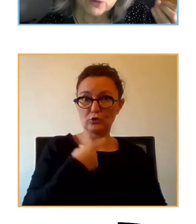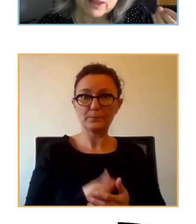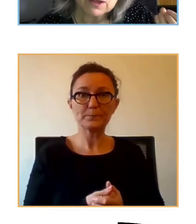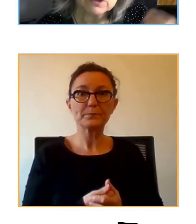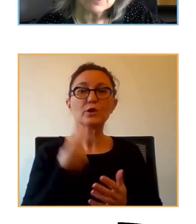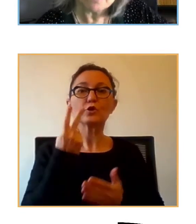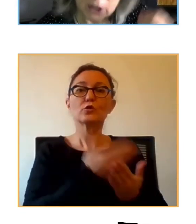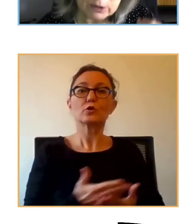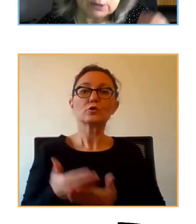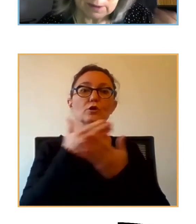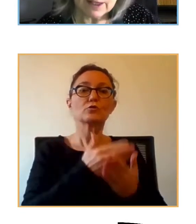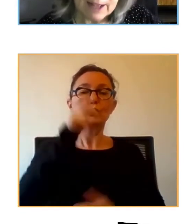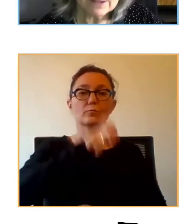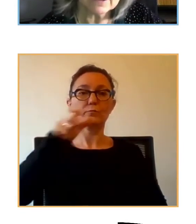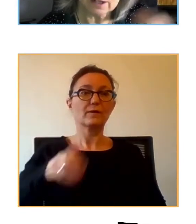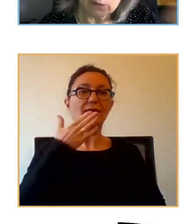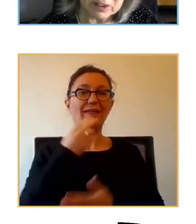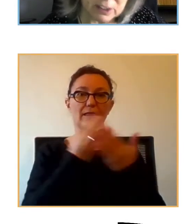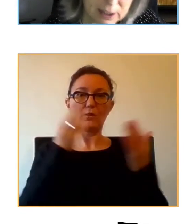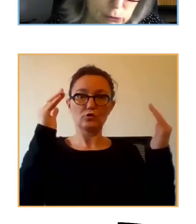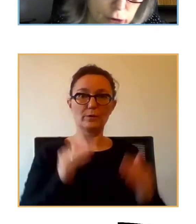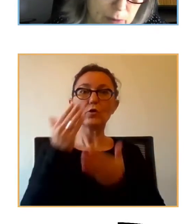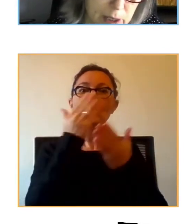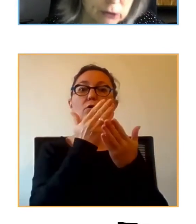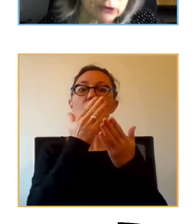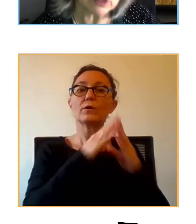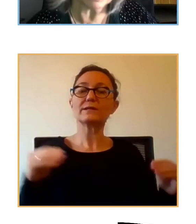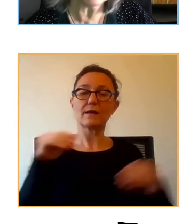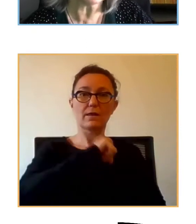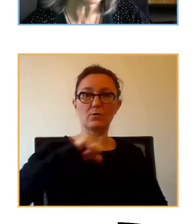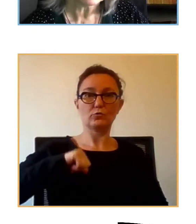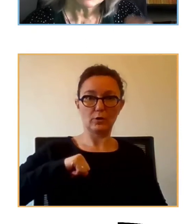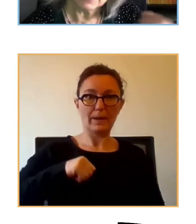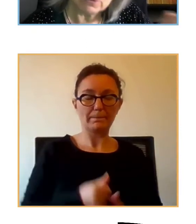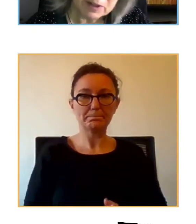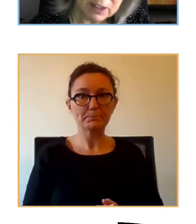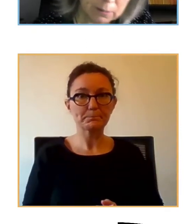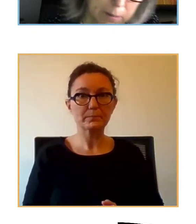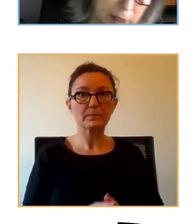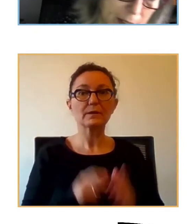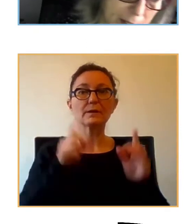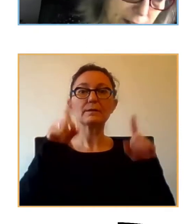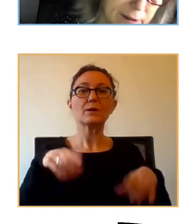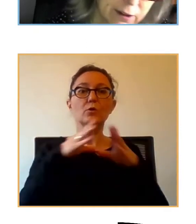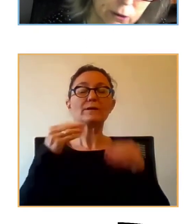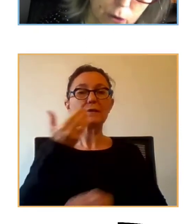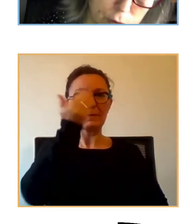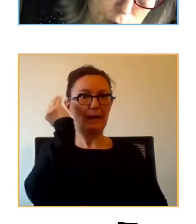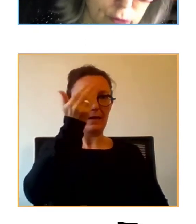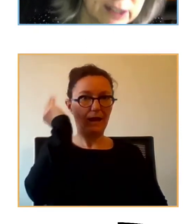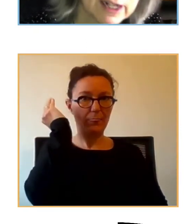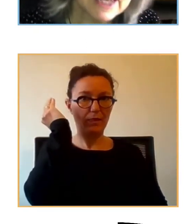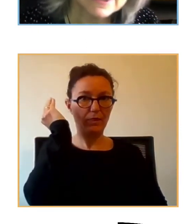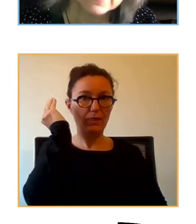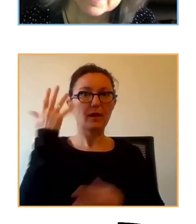con población menor de edad, en la Universidad Autónoma, la doctora Zepeleta, en la Universidad Miguel Hernández en conjunto